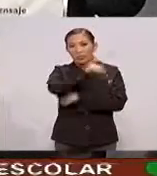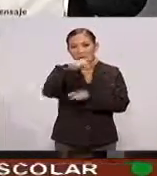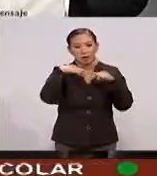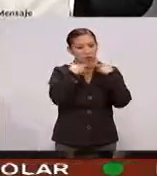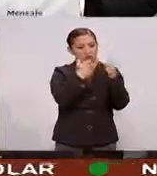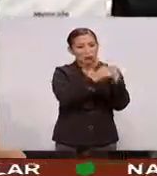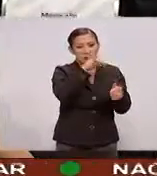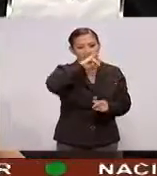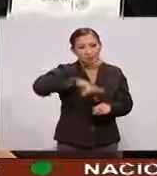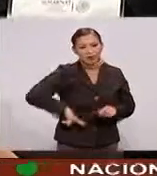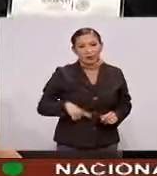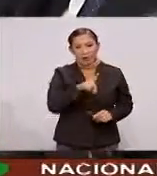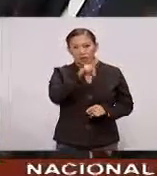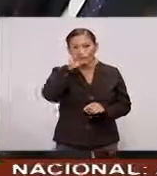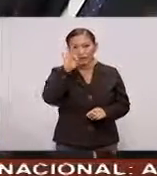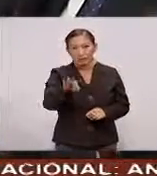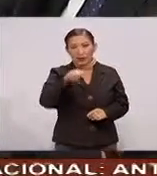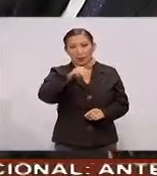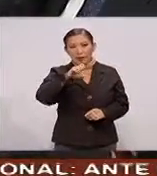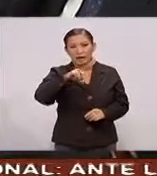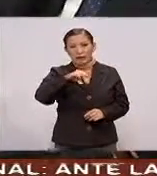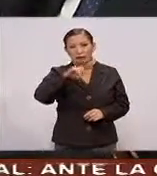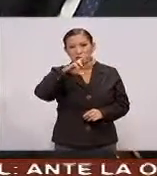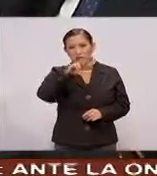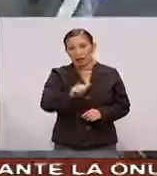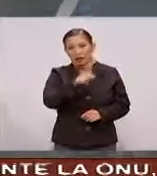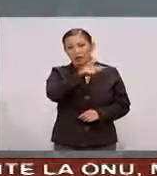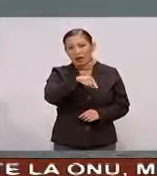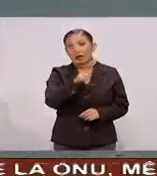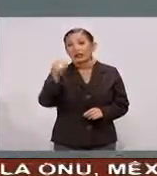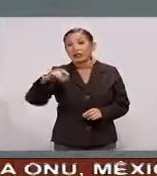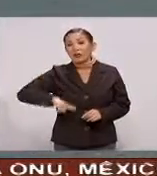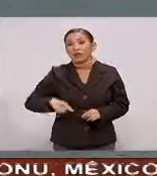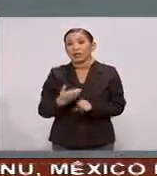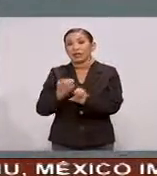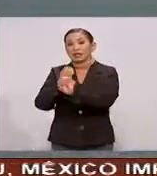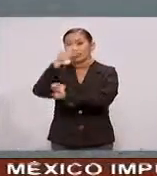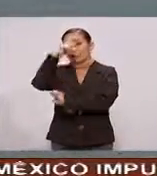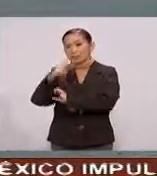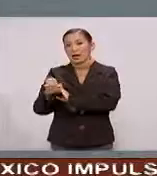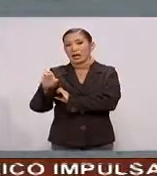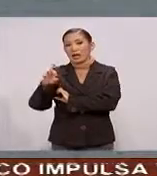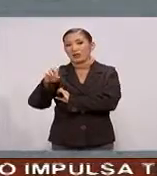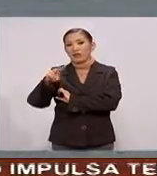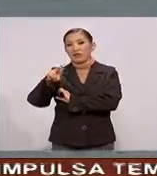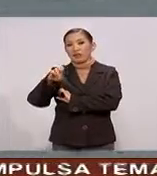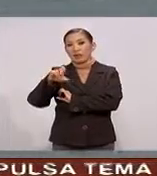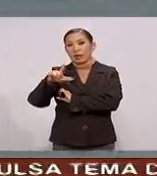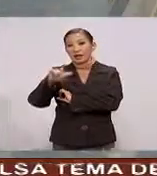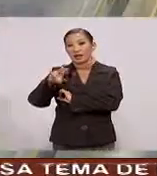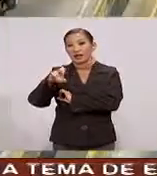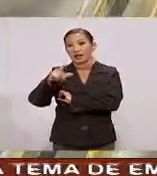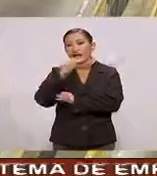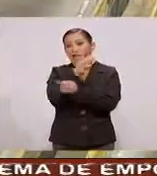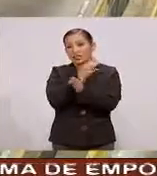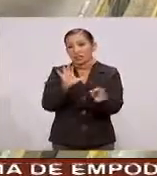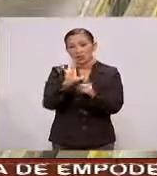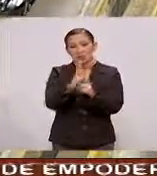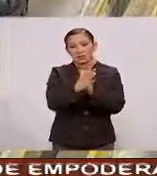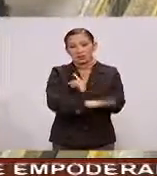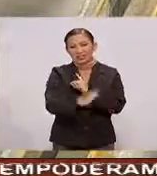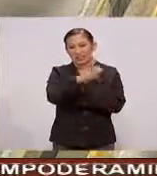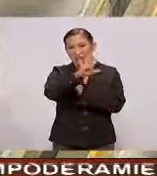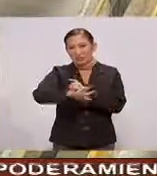reunirse con el jefe de gobierno del Distrito Federal, Miguel Ángel Mancera Y con el gobernador del Estado de México, Herubiel Ávila Informó que la Comisión